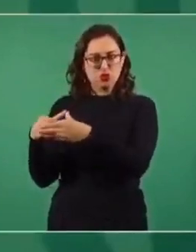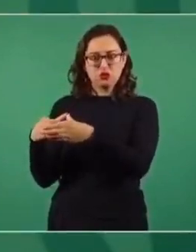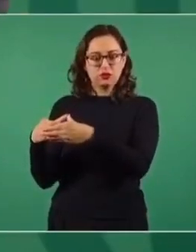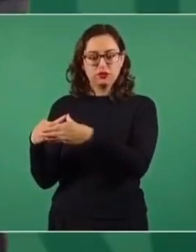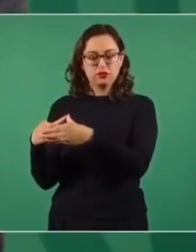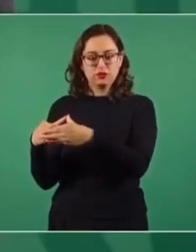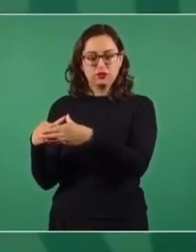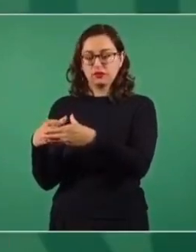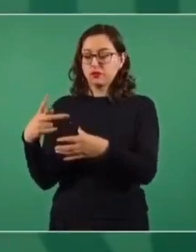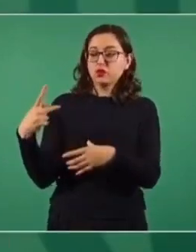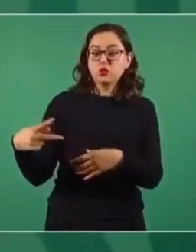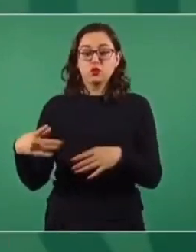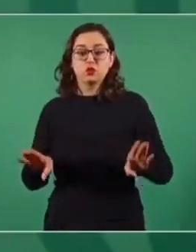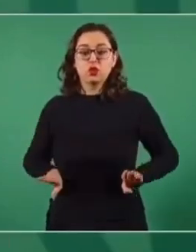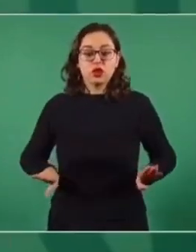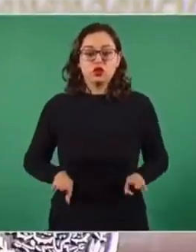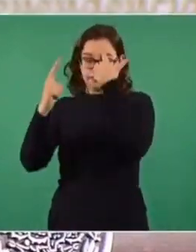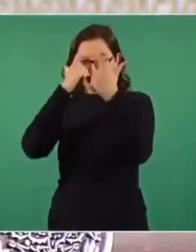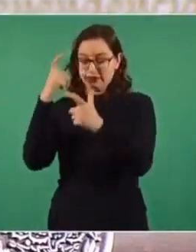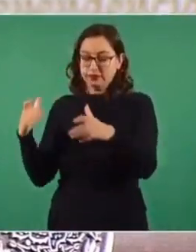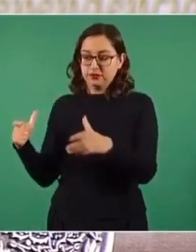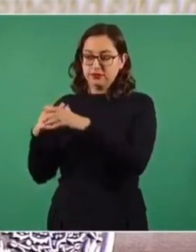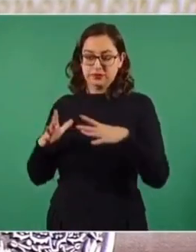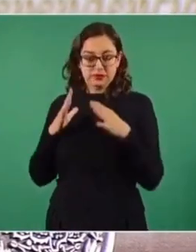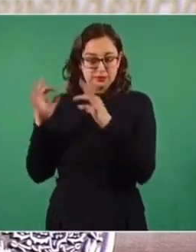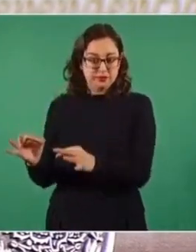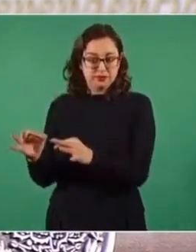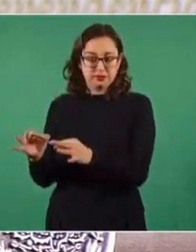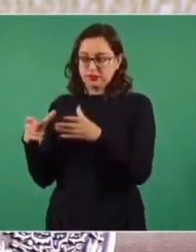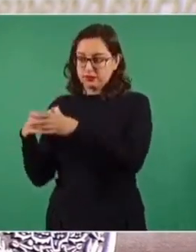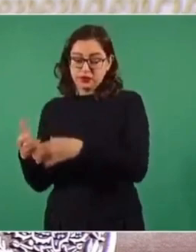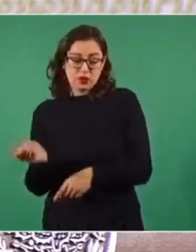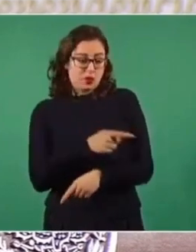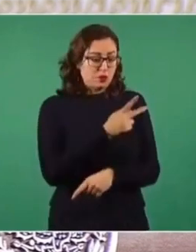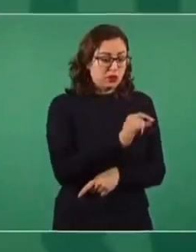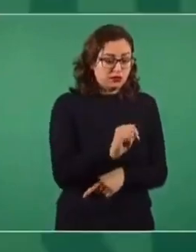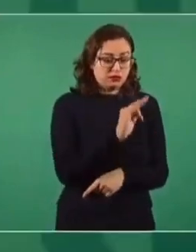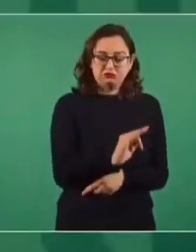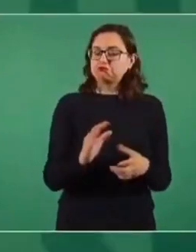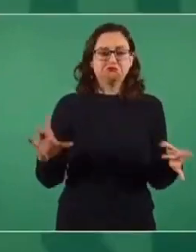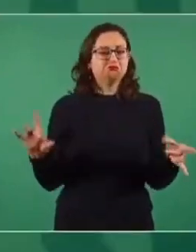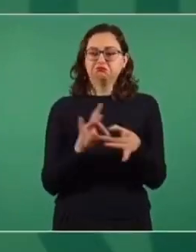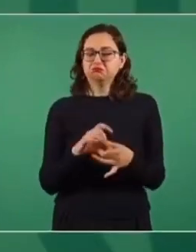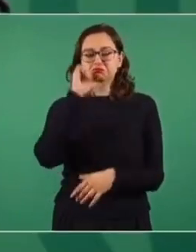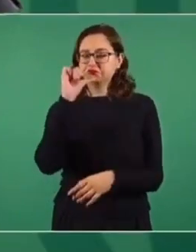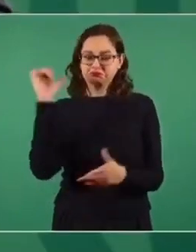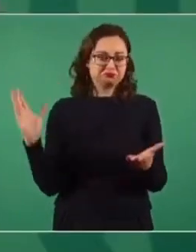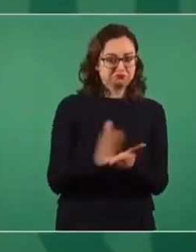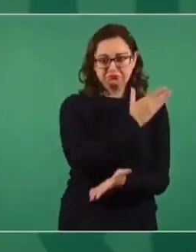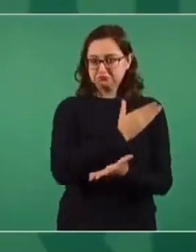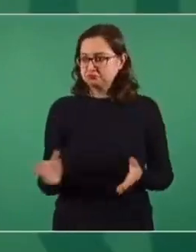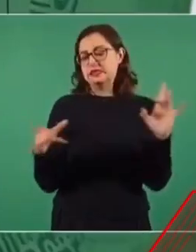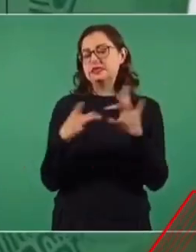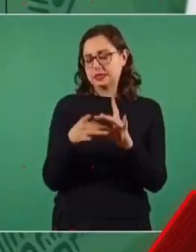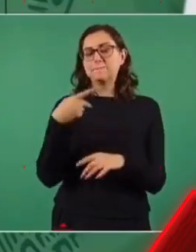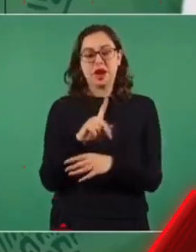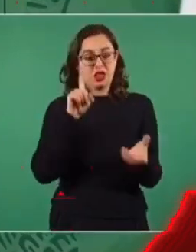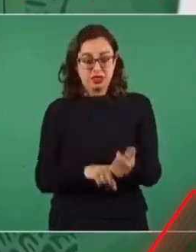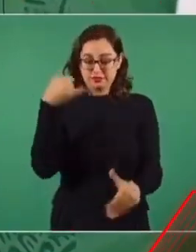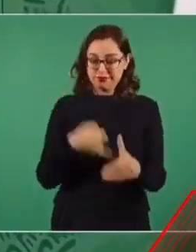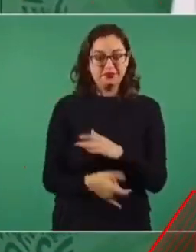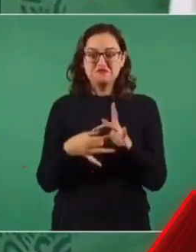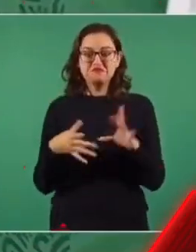de sus intereses. Entonces, son completamente autónomos, independientes. Pueden hacer lo que quieran. Púntenle bien.